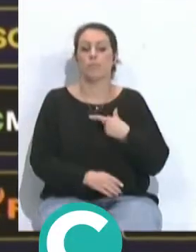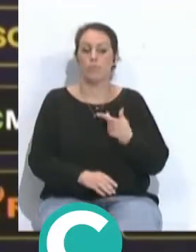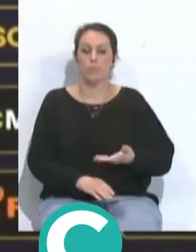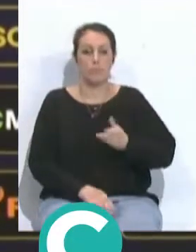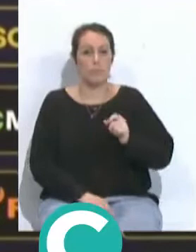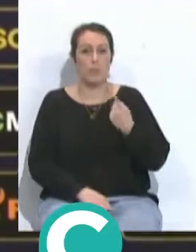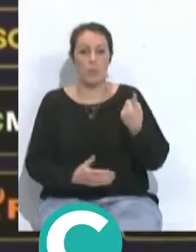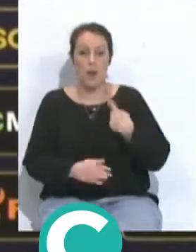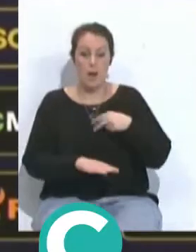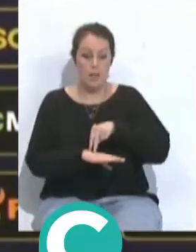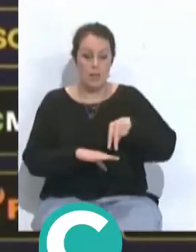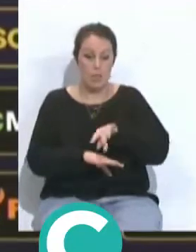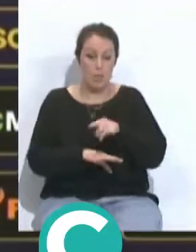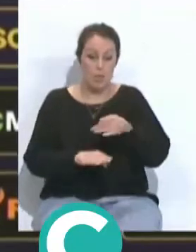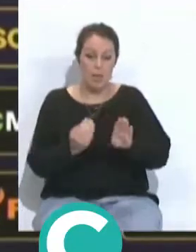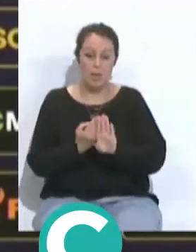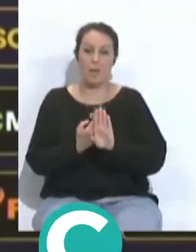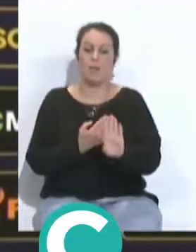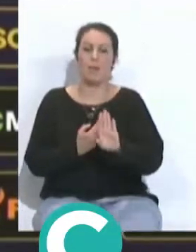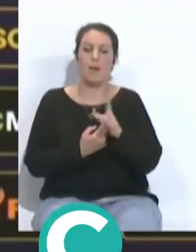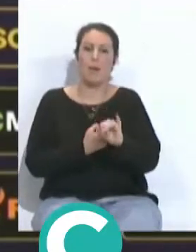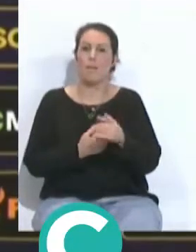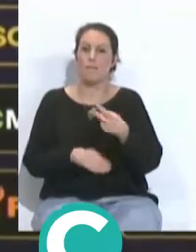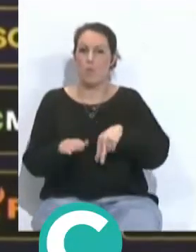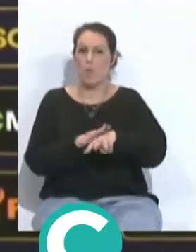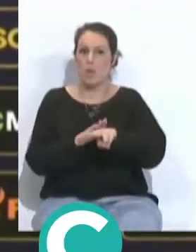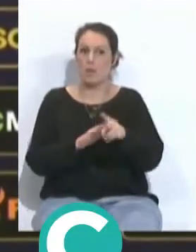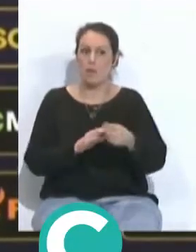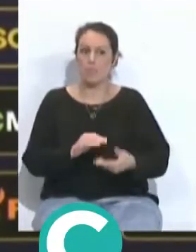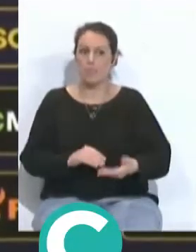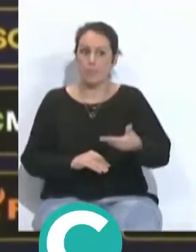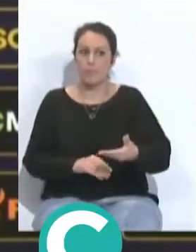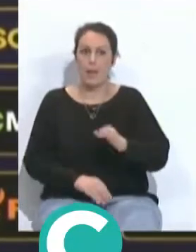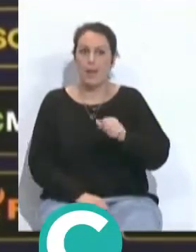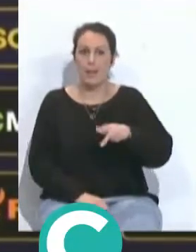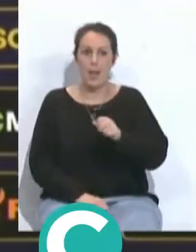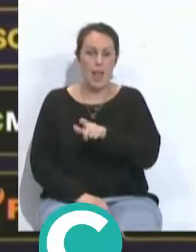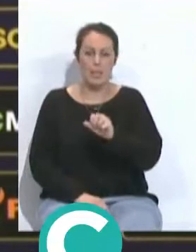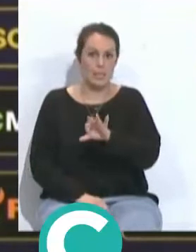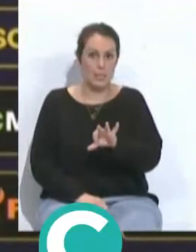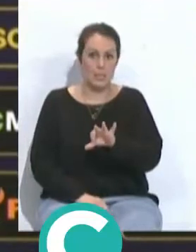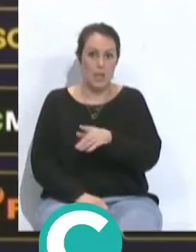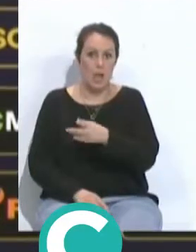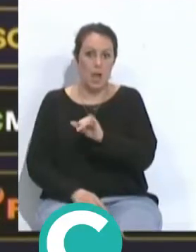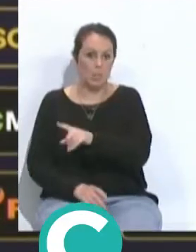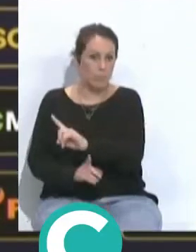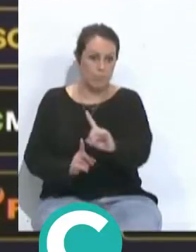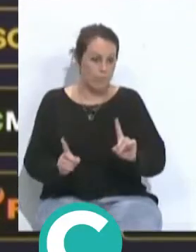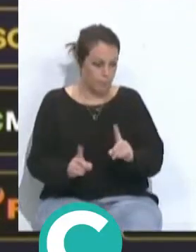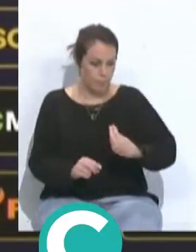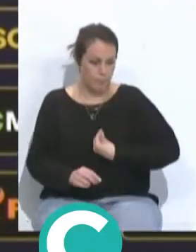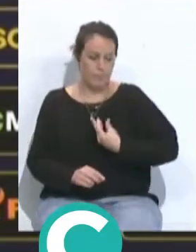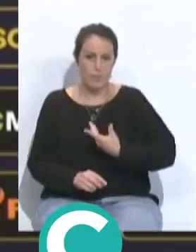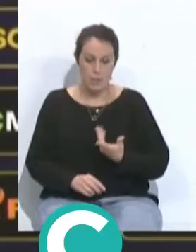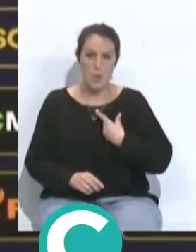que tú has dicho, del doble píota hacia adelante, tiene futbolistas desequilibrantes, canales por derecha que aparece por otro sitio, bueno, para mí